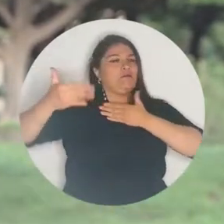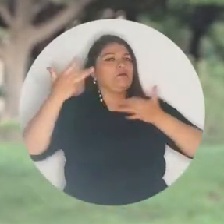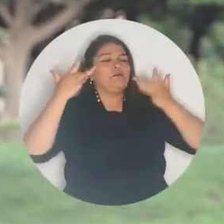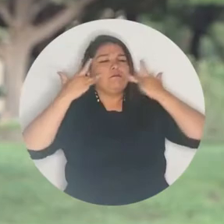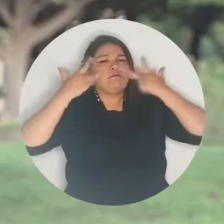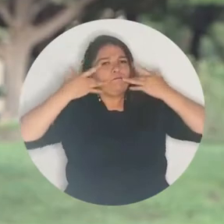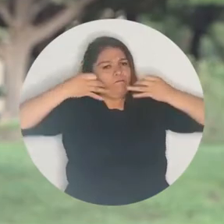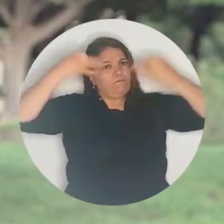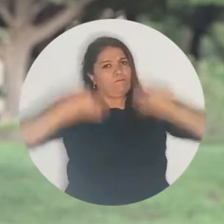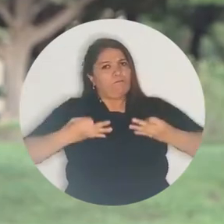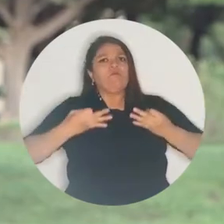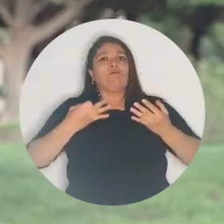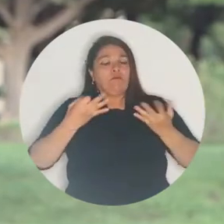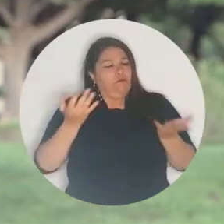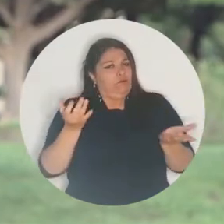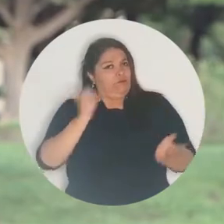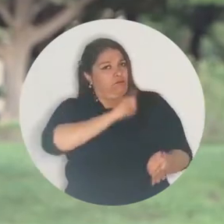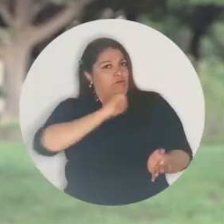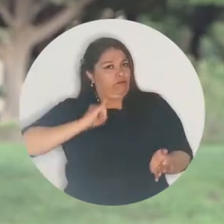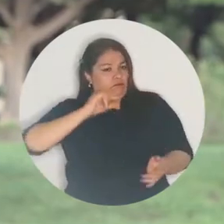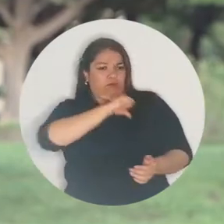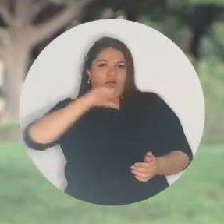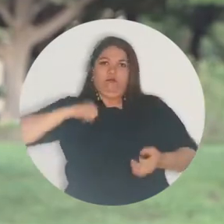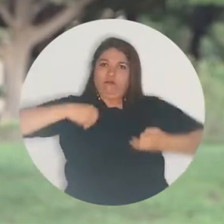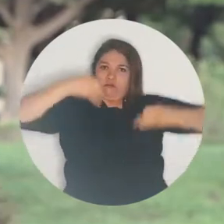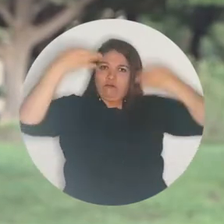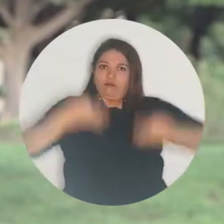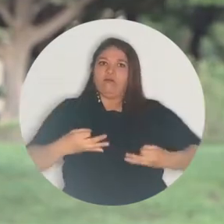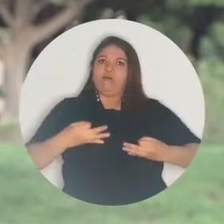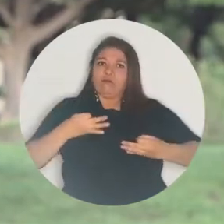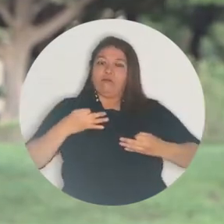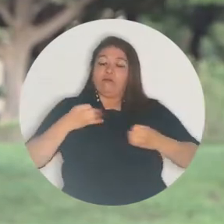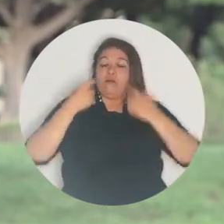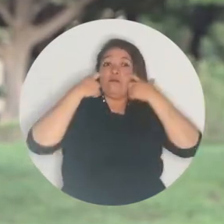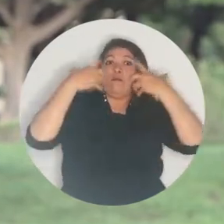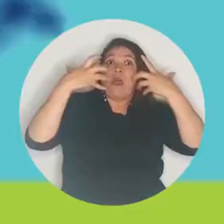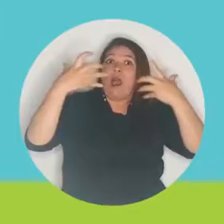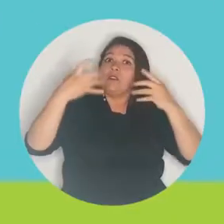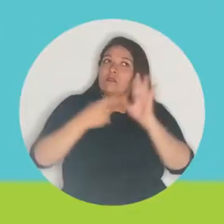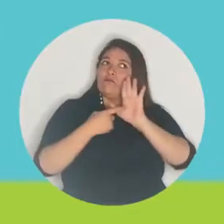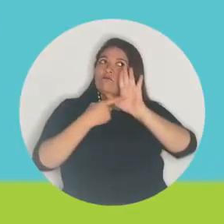transparencia y autonomía. Fue un hecho histórico. Hagámoslo valer.